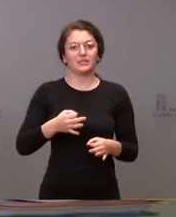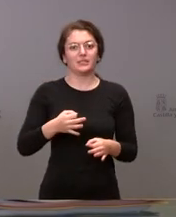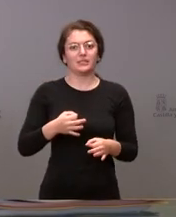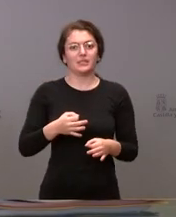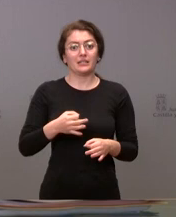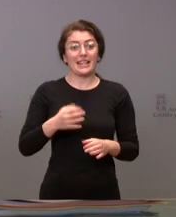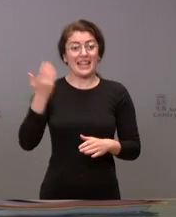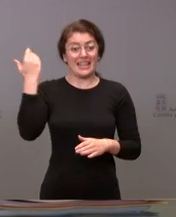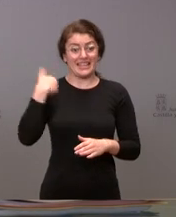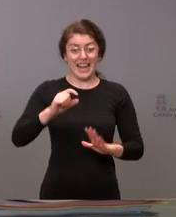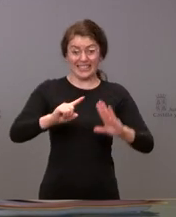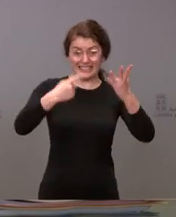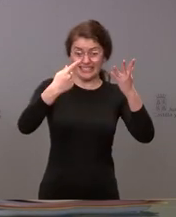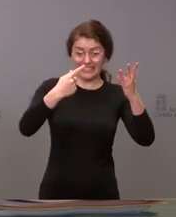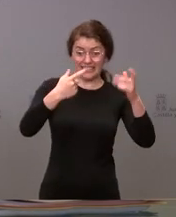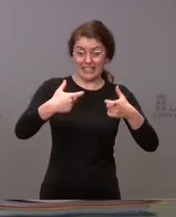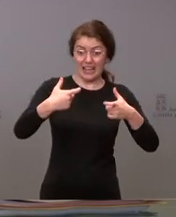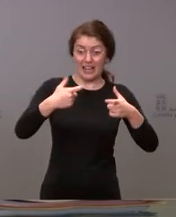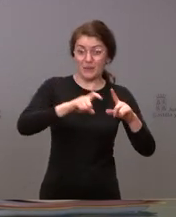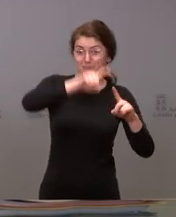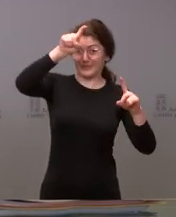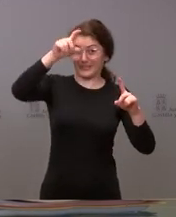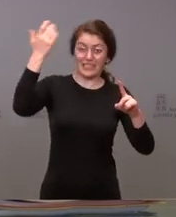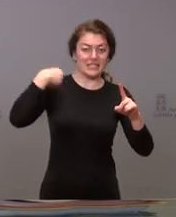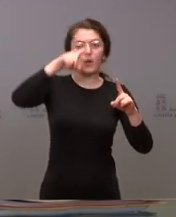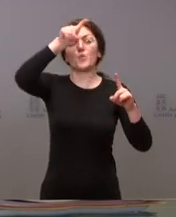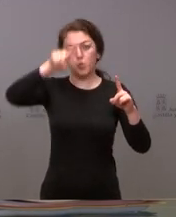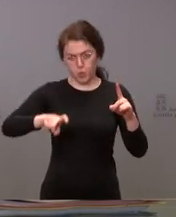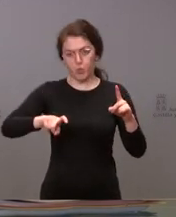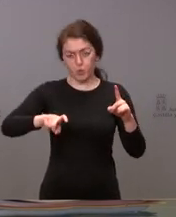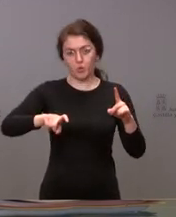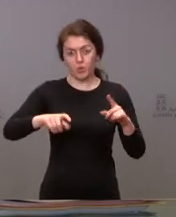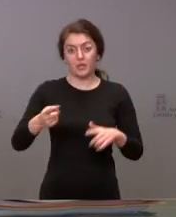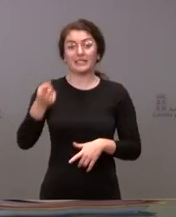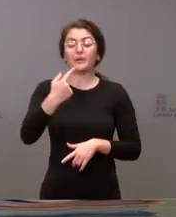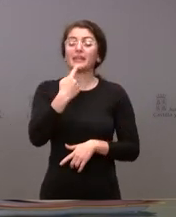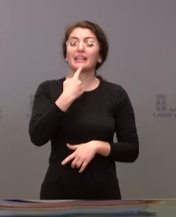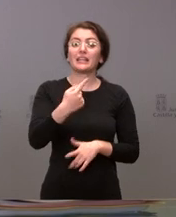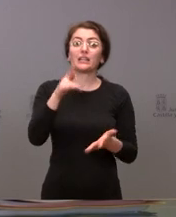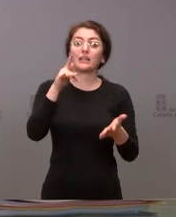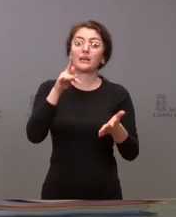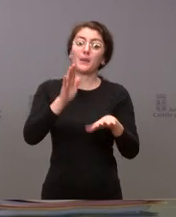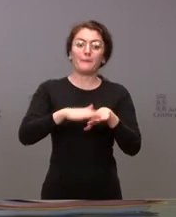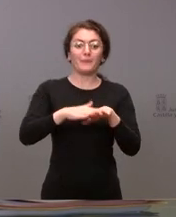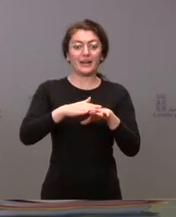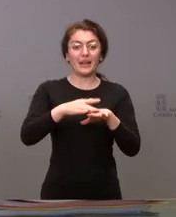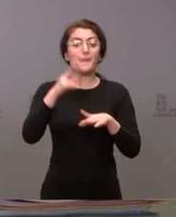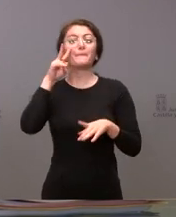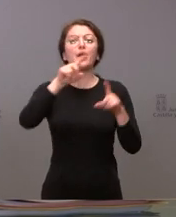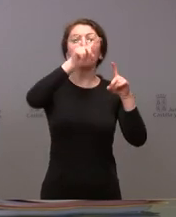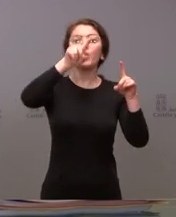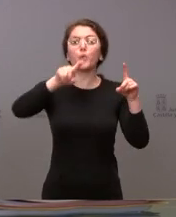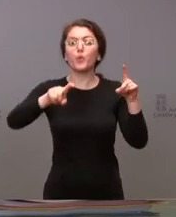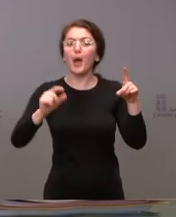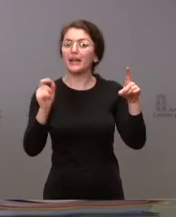sexta onda pandémica se encuentra en un descenso consolidado. Podríamos decirles también que, para ilustrar el ritmo del descenso y